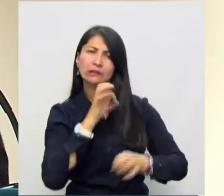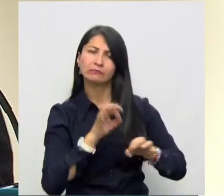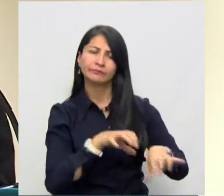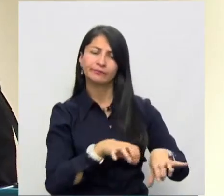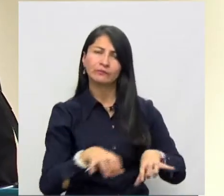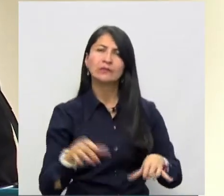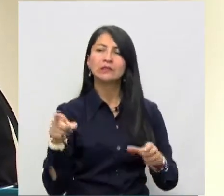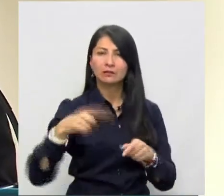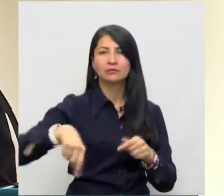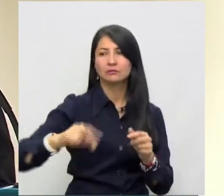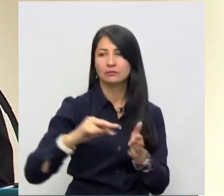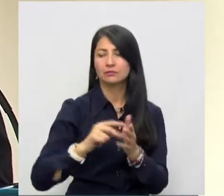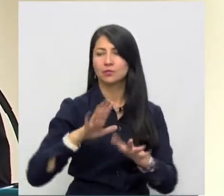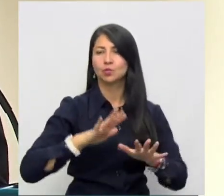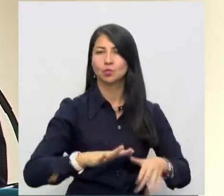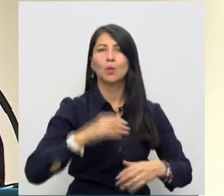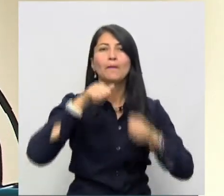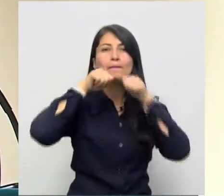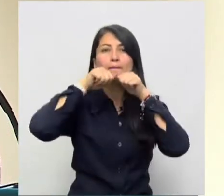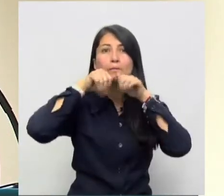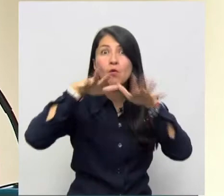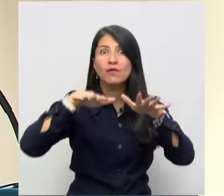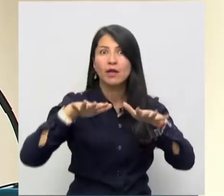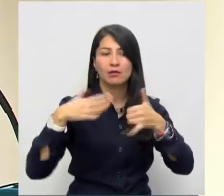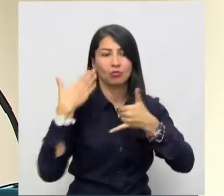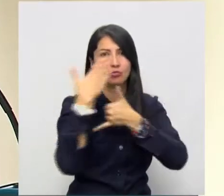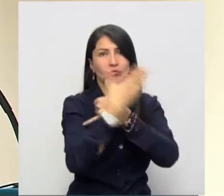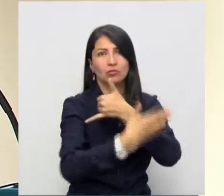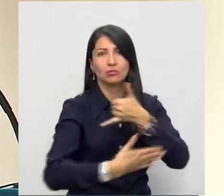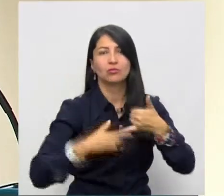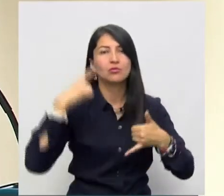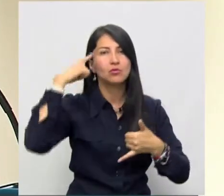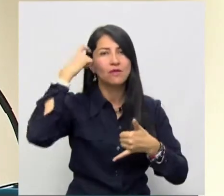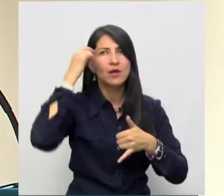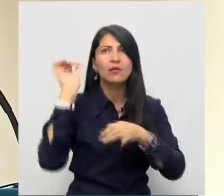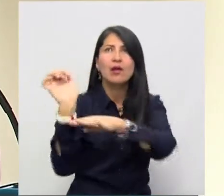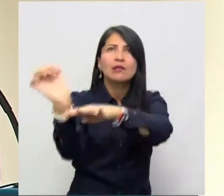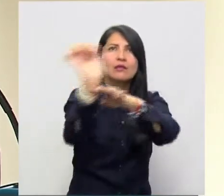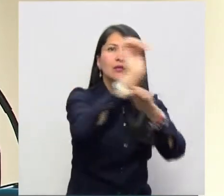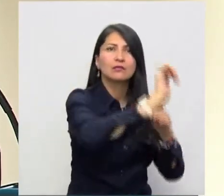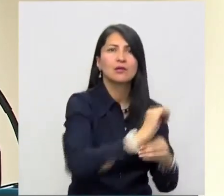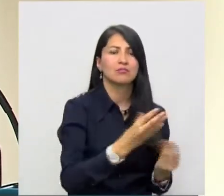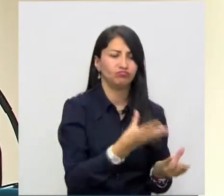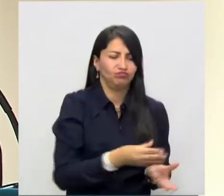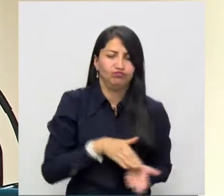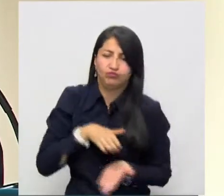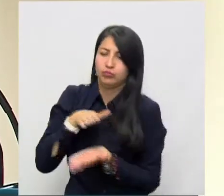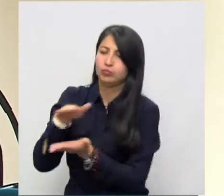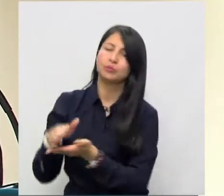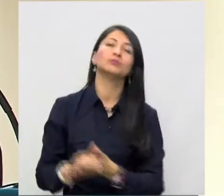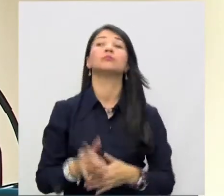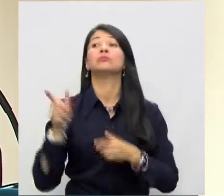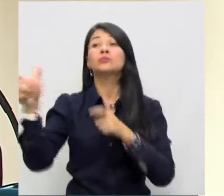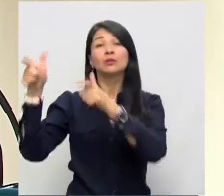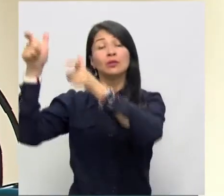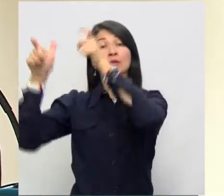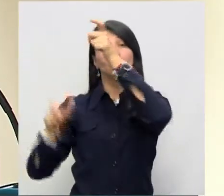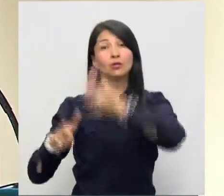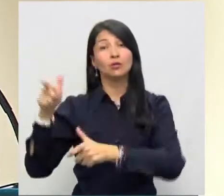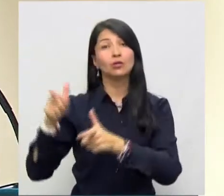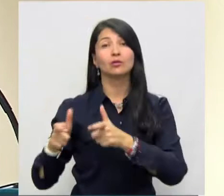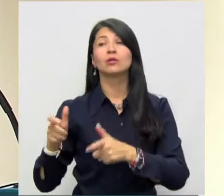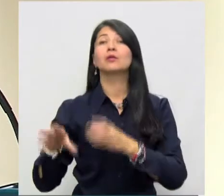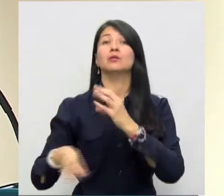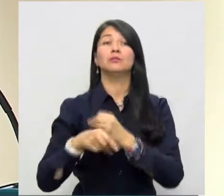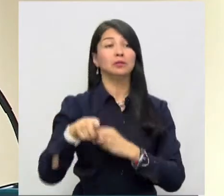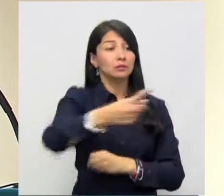eficacia de los recursos públicos en todos los niveles del gobierno. De esta manera, tanto el Congreso como